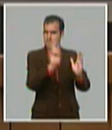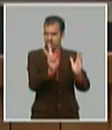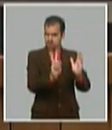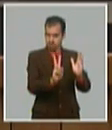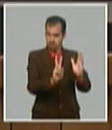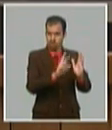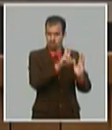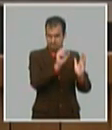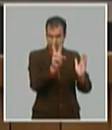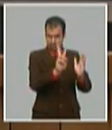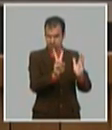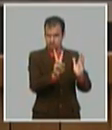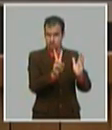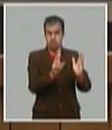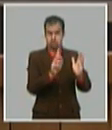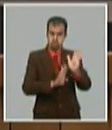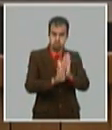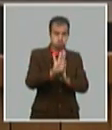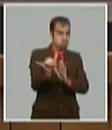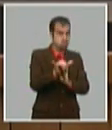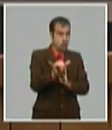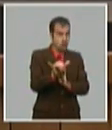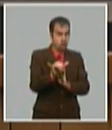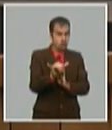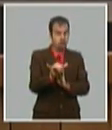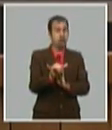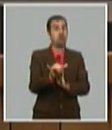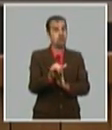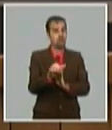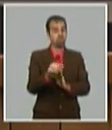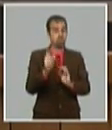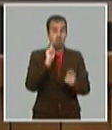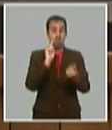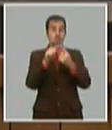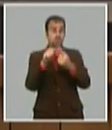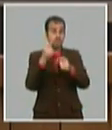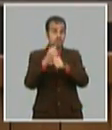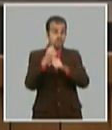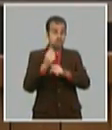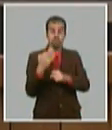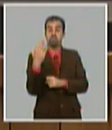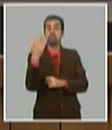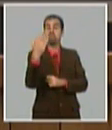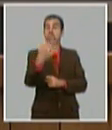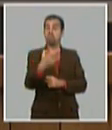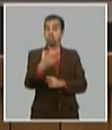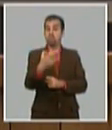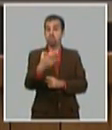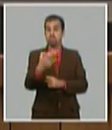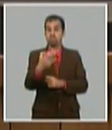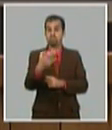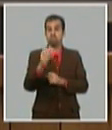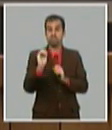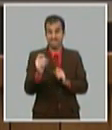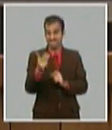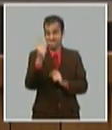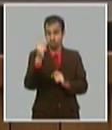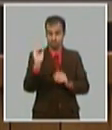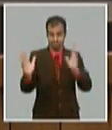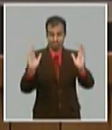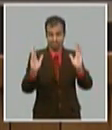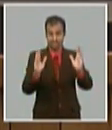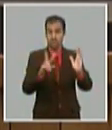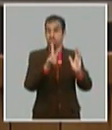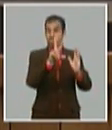22 nosotros lo que planteamos es que el Producto Interno Bruto o sea las metas que tenemos planteadas para el cierre de la segunda etapa que es el